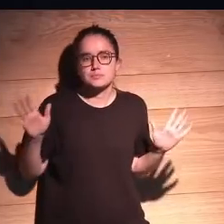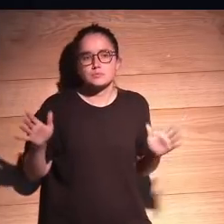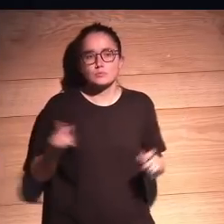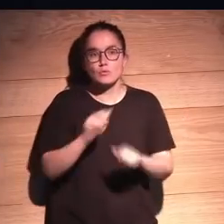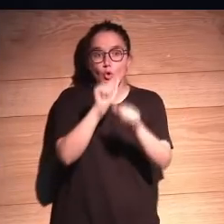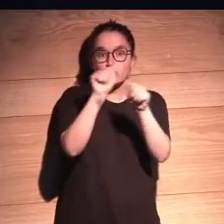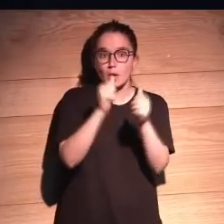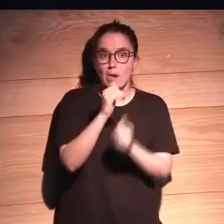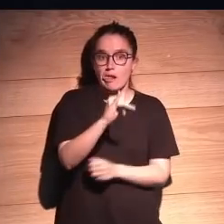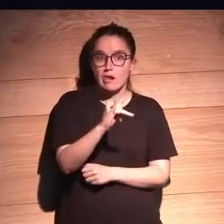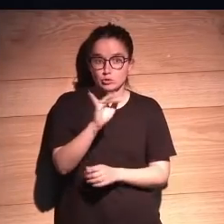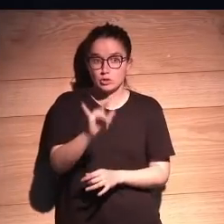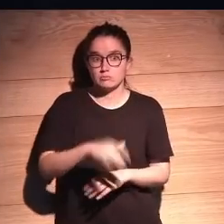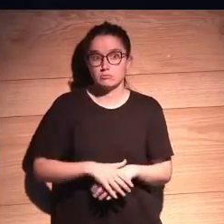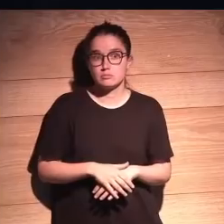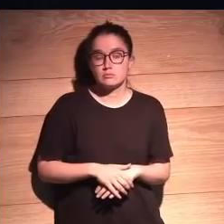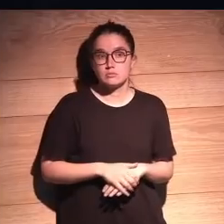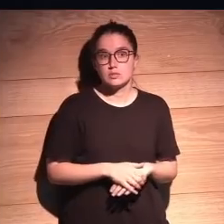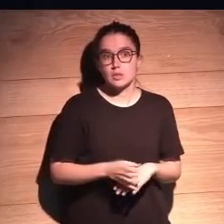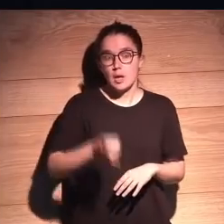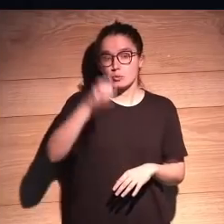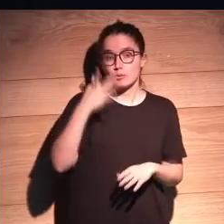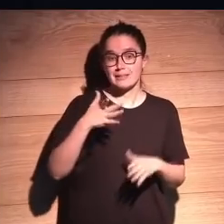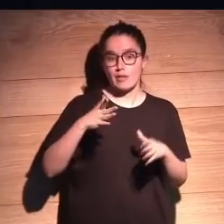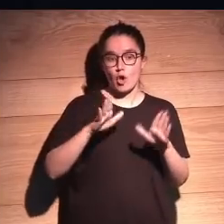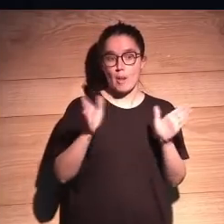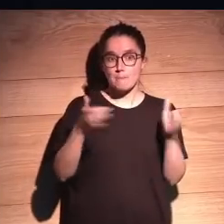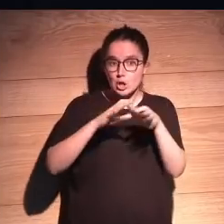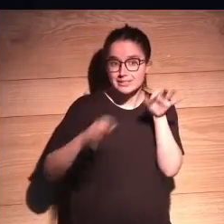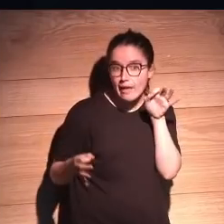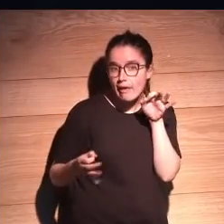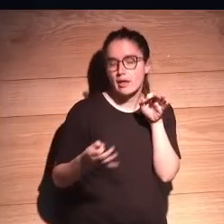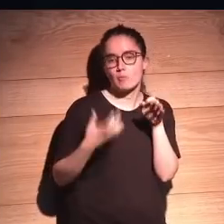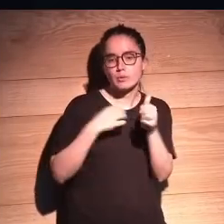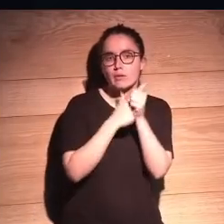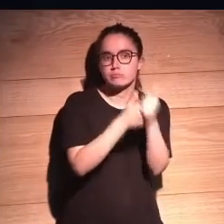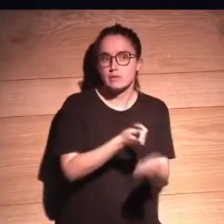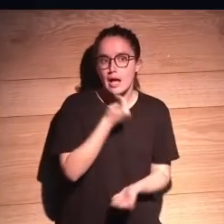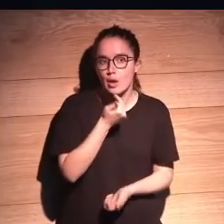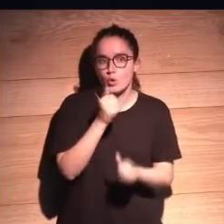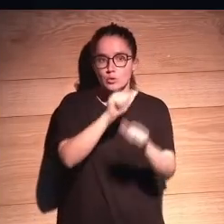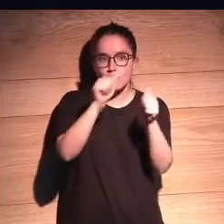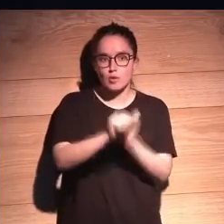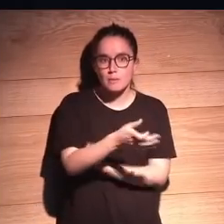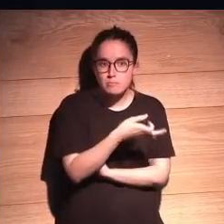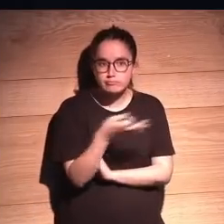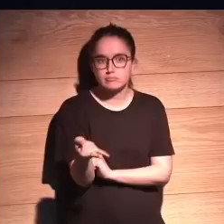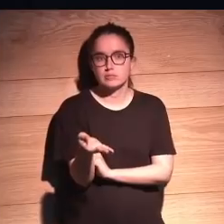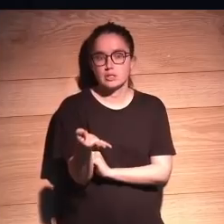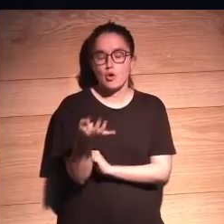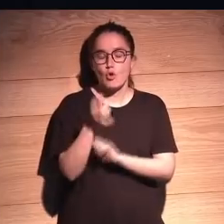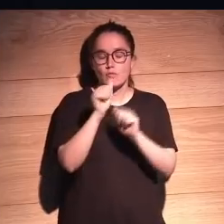tenemos formas de hacer eso y tanto. No hemos inventado el blockchain que te permite trazar algo de forma perfecta,